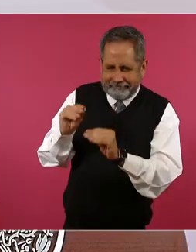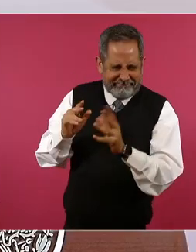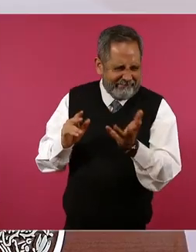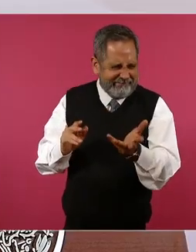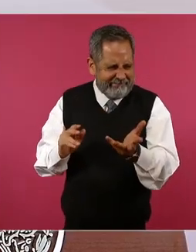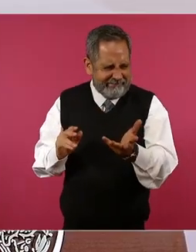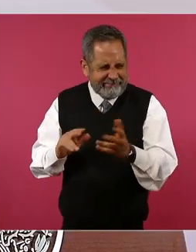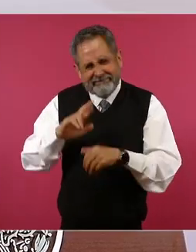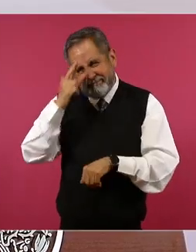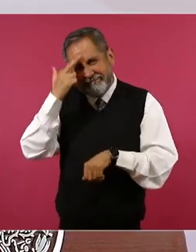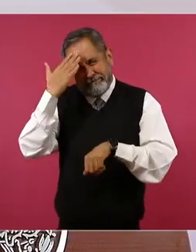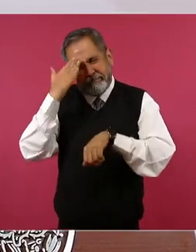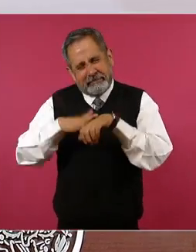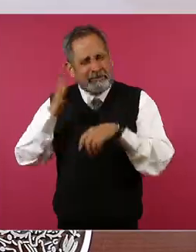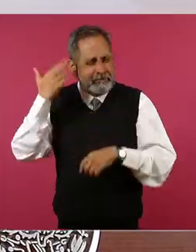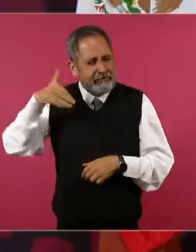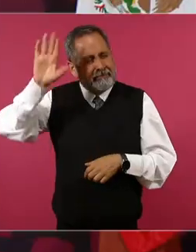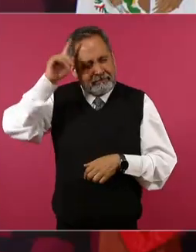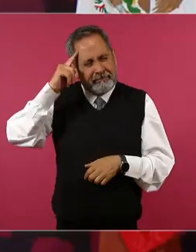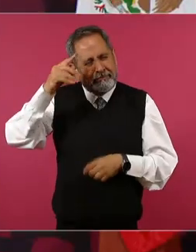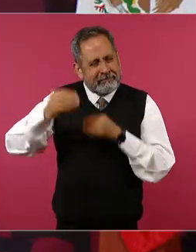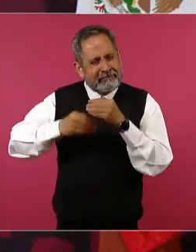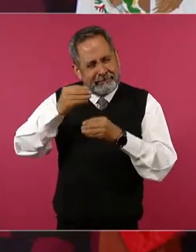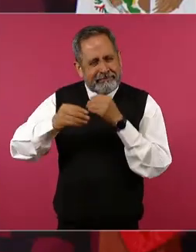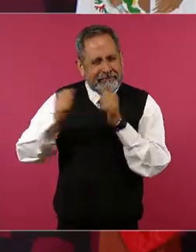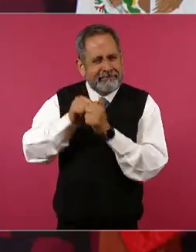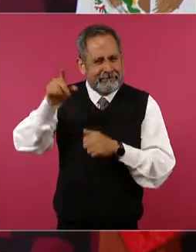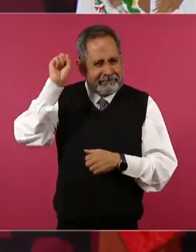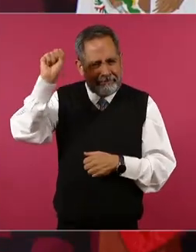me acuerdo mucho porque